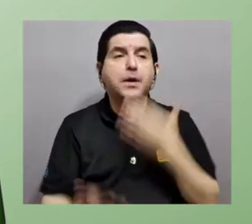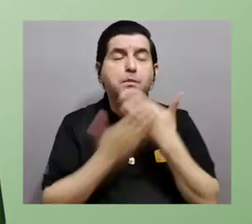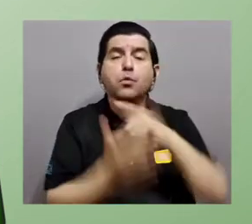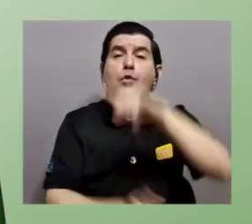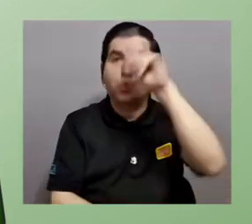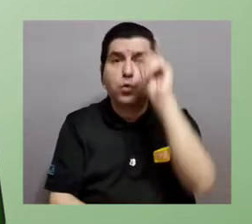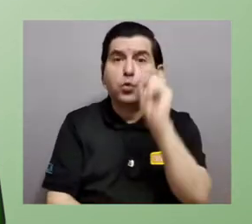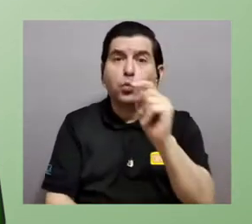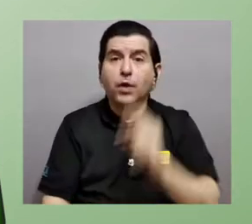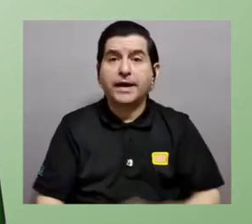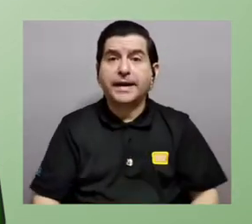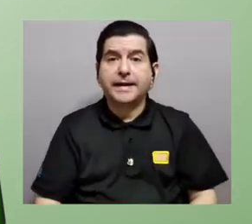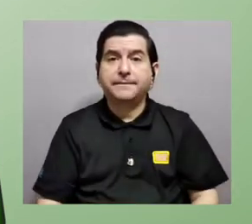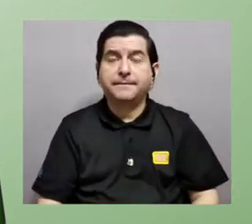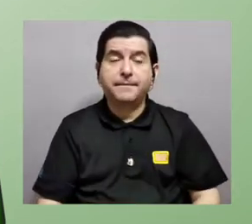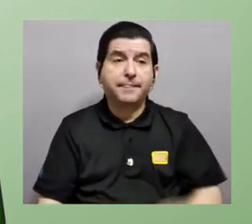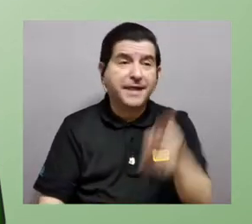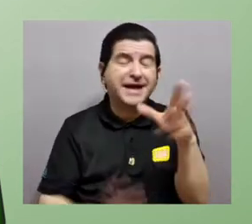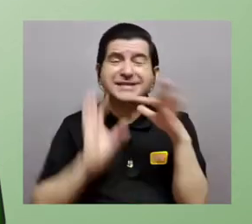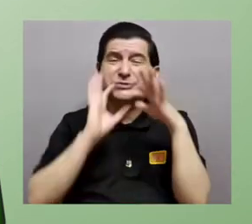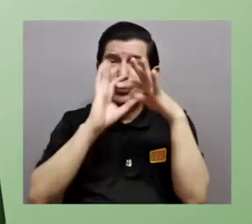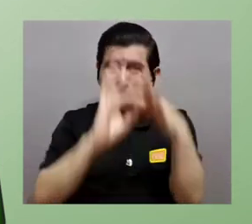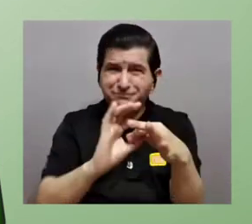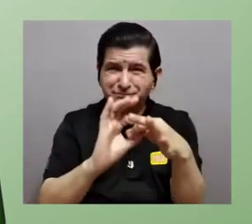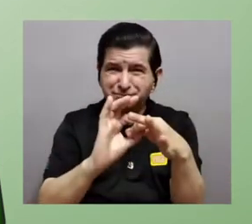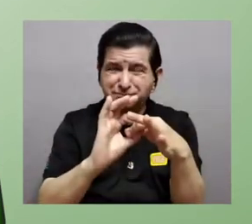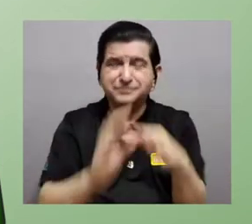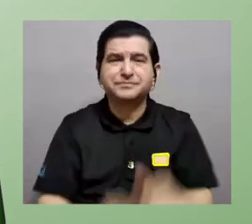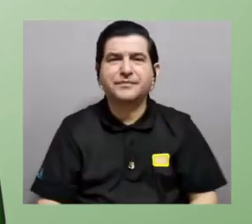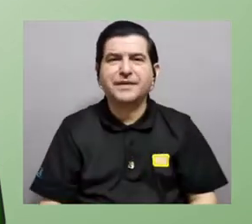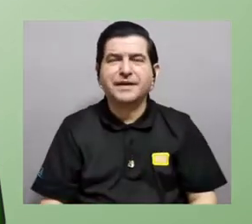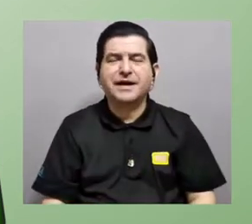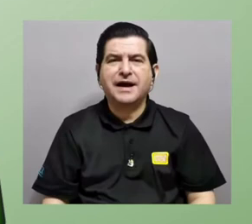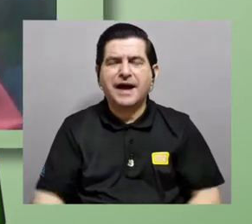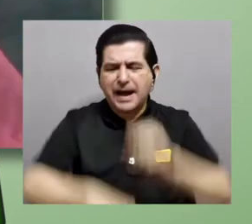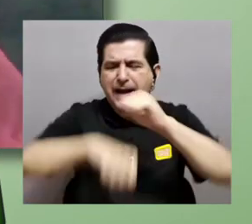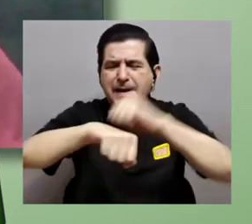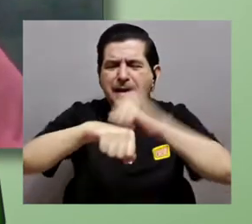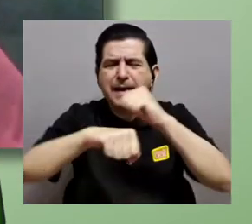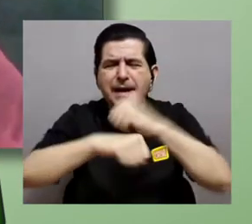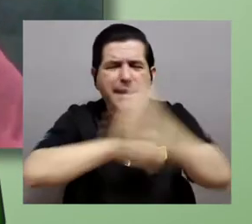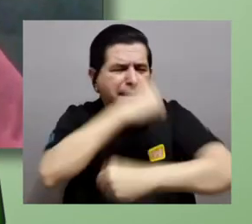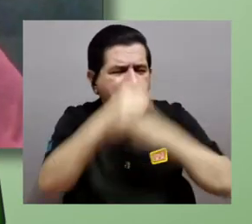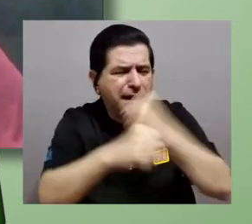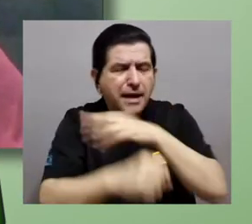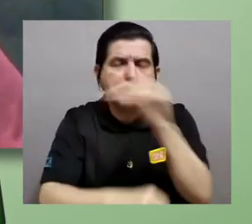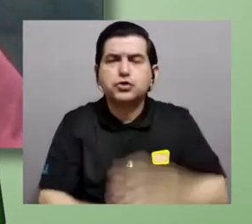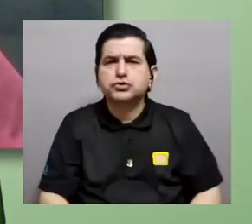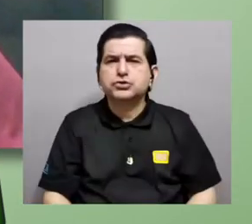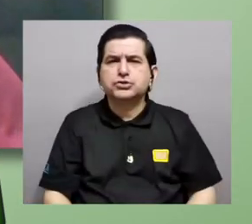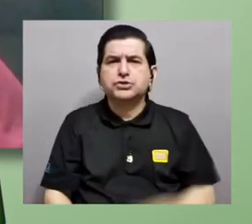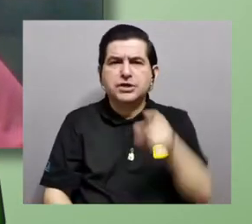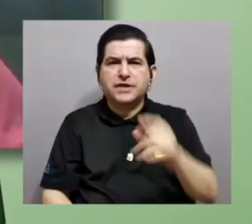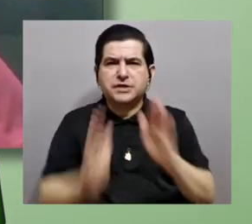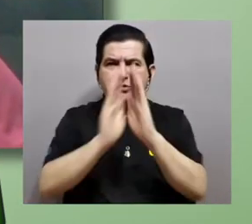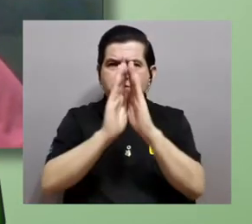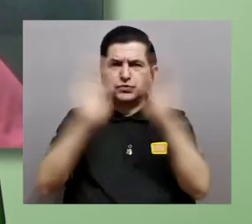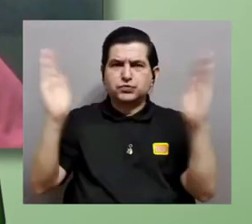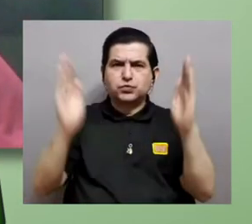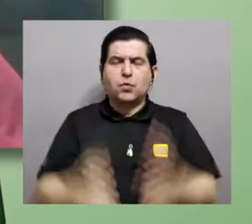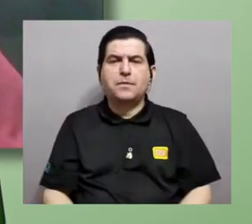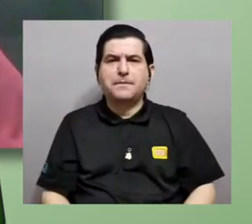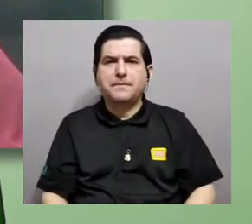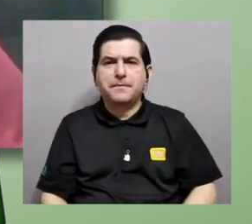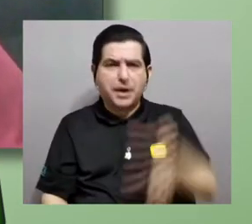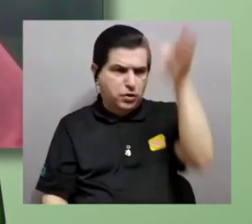Muy bien, es una buena pregunta. Eso tiene que ver también con la edad de las rocas y de los supercontinentes.